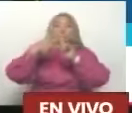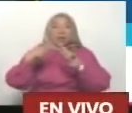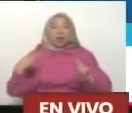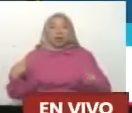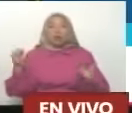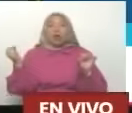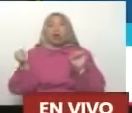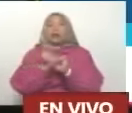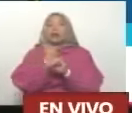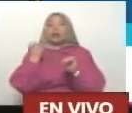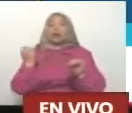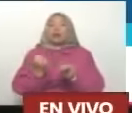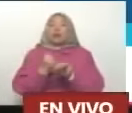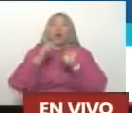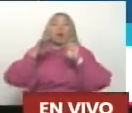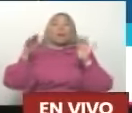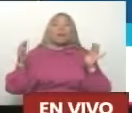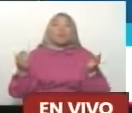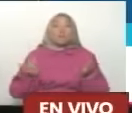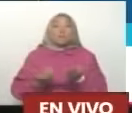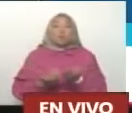Estábamos todavía En el mundo colonial